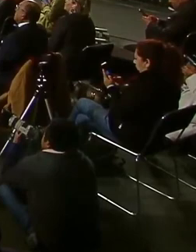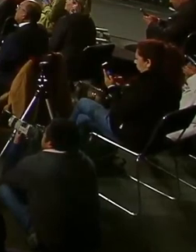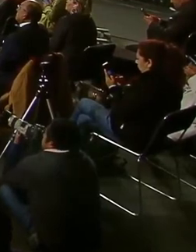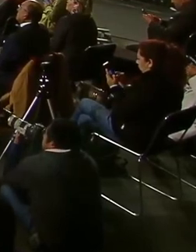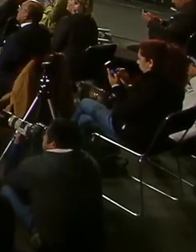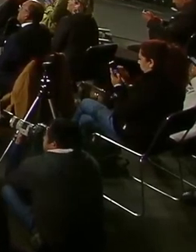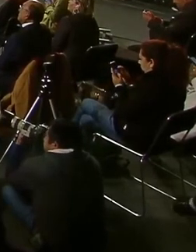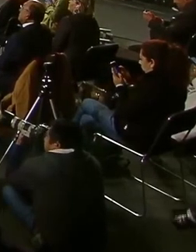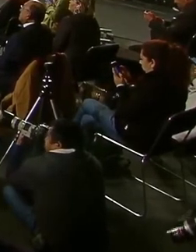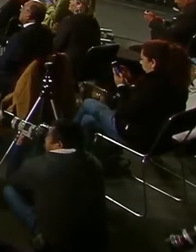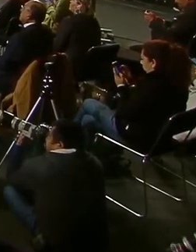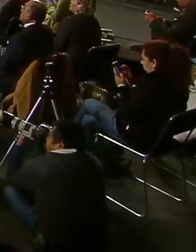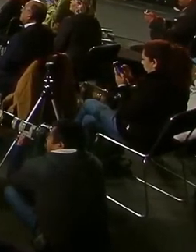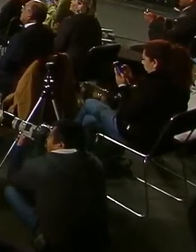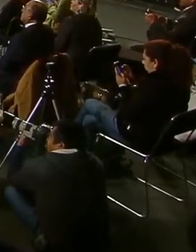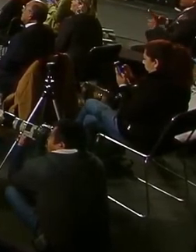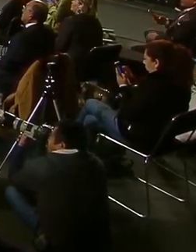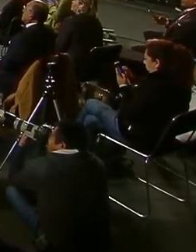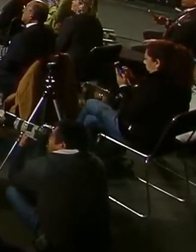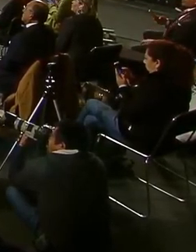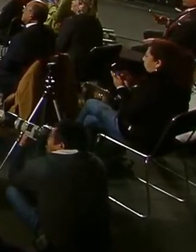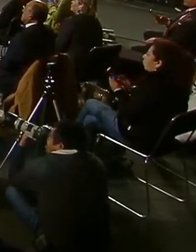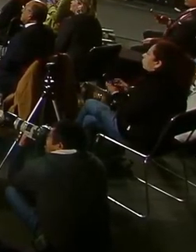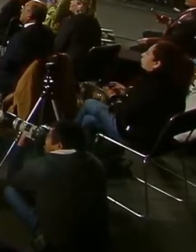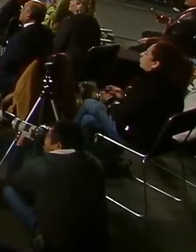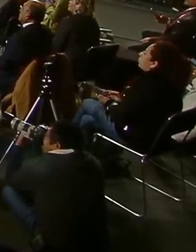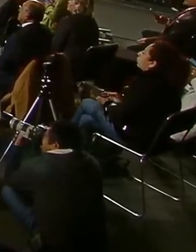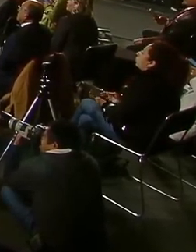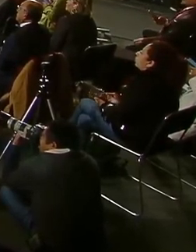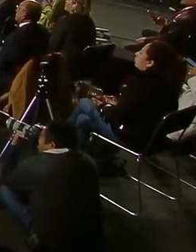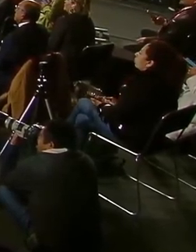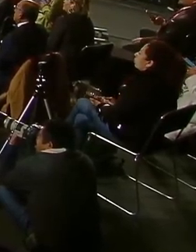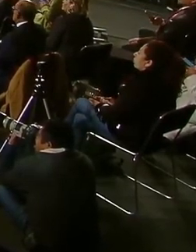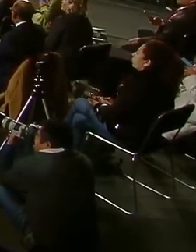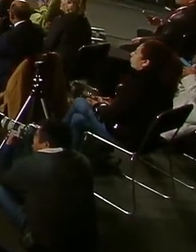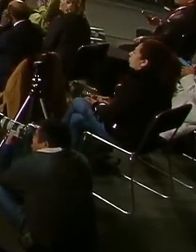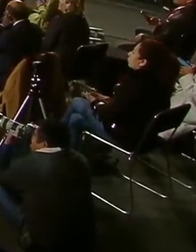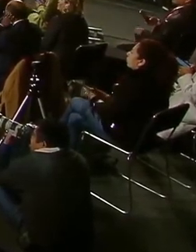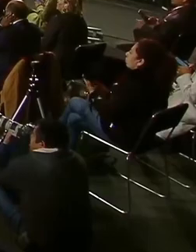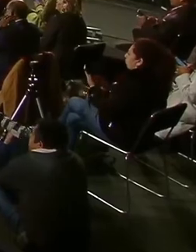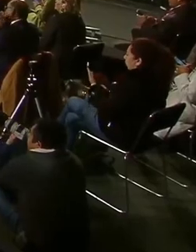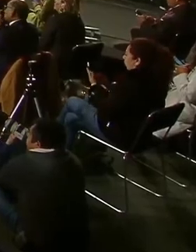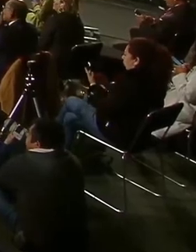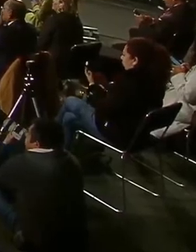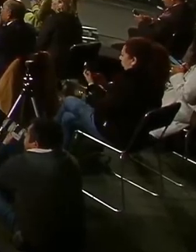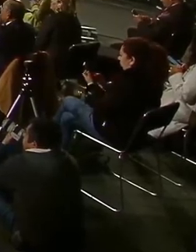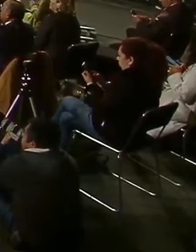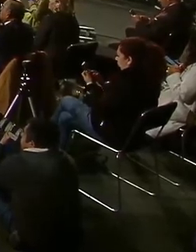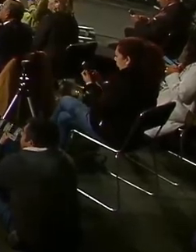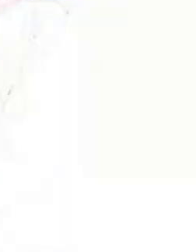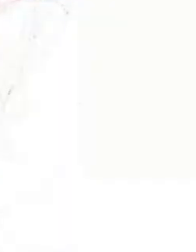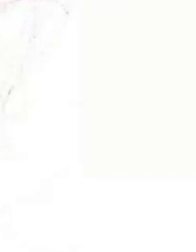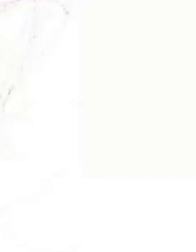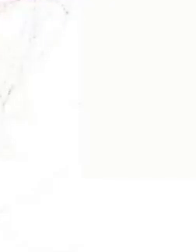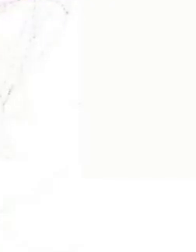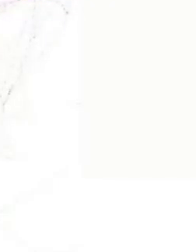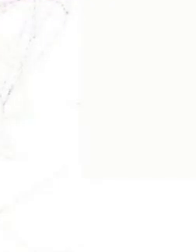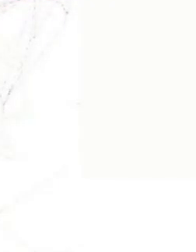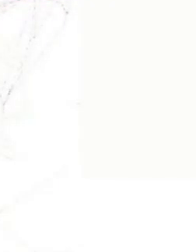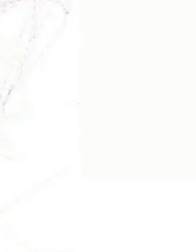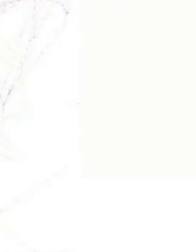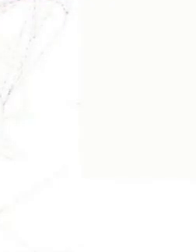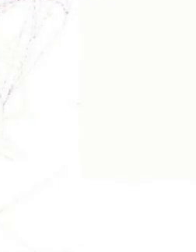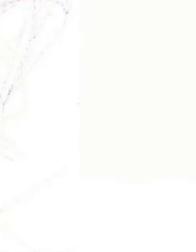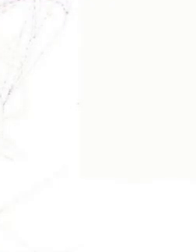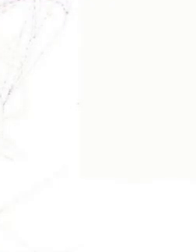negativa que se tuvo en la red social Twitter. Por parte de algunos miembros de la oposición, destaca Sergio